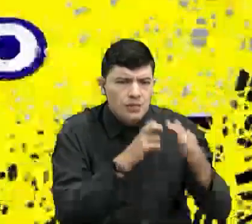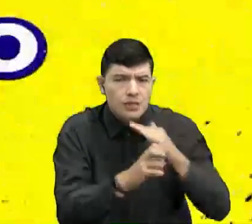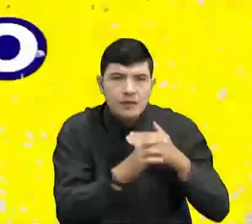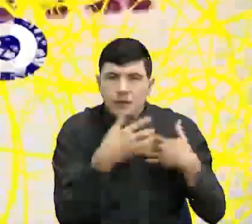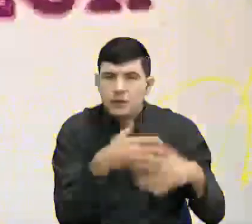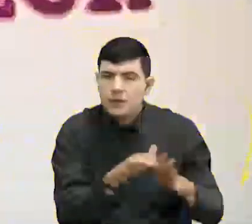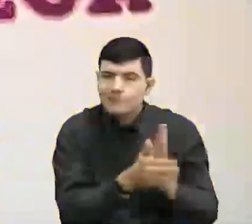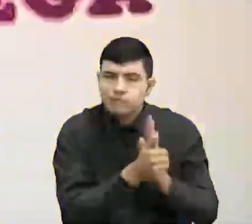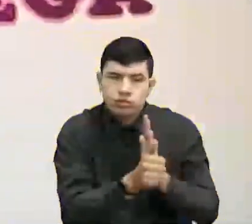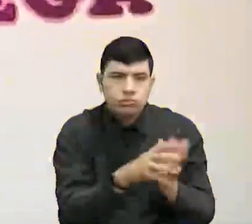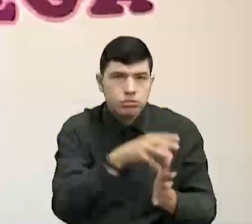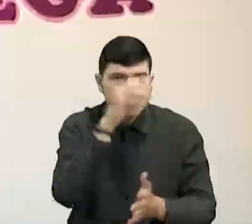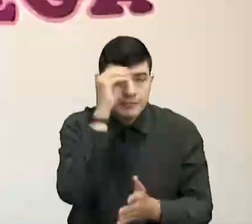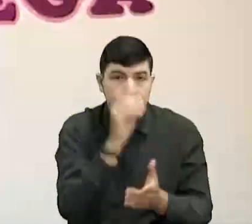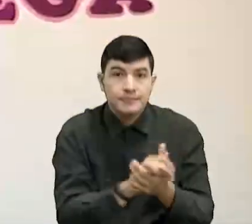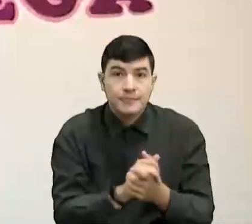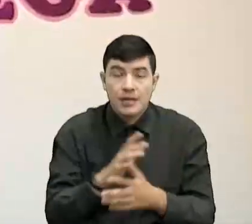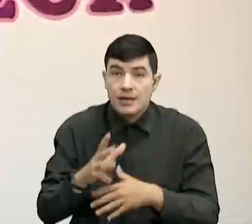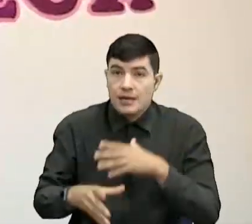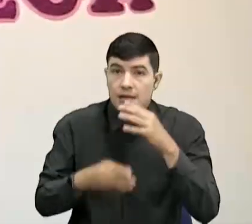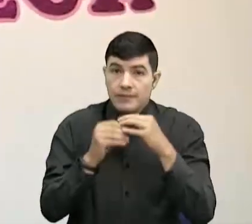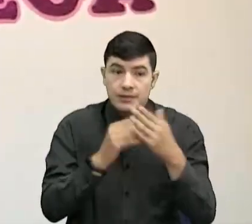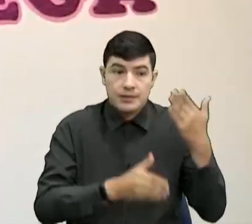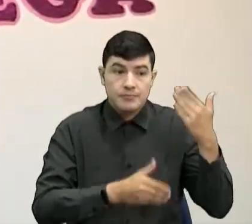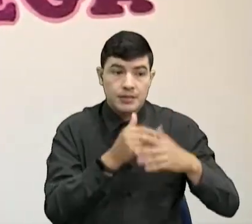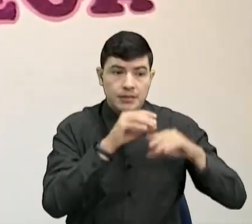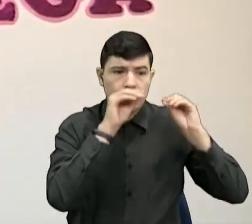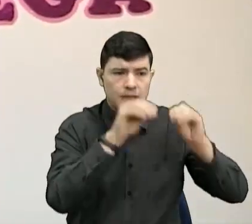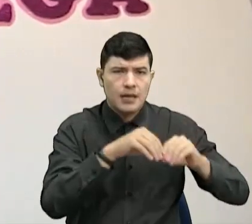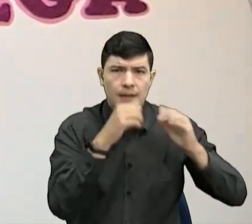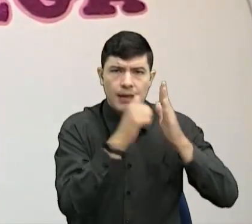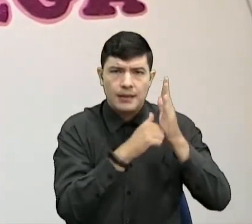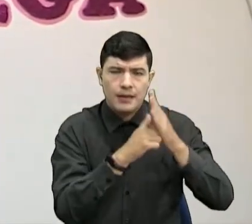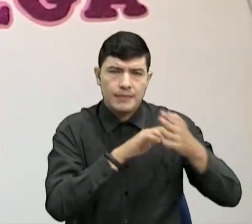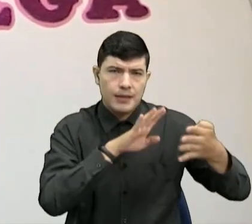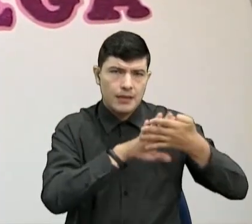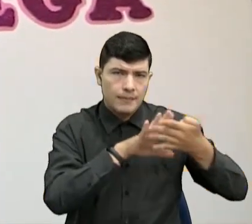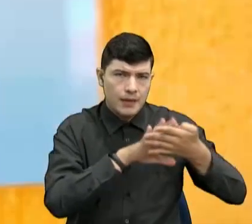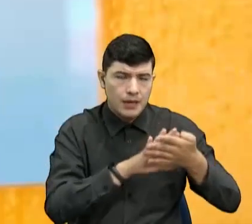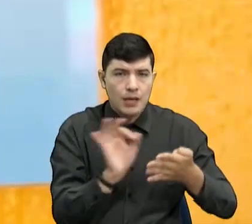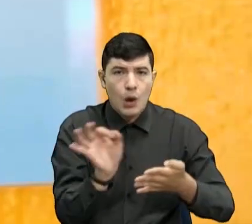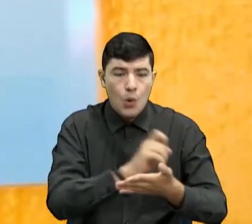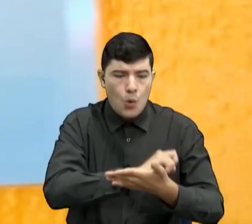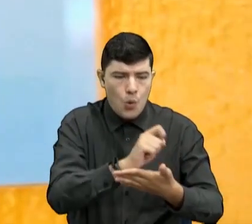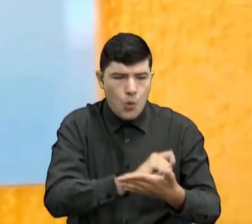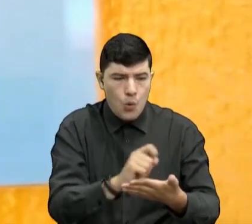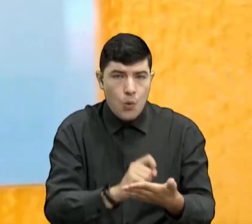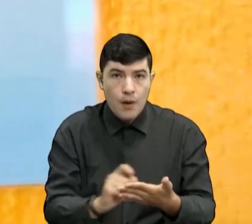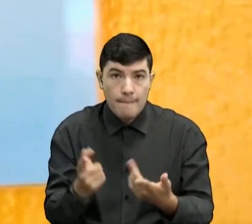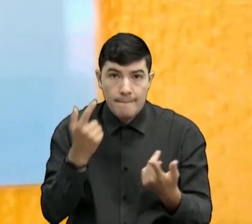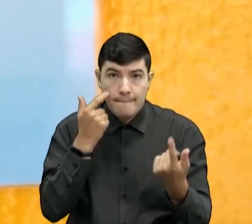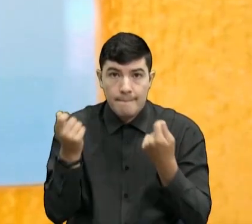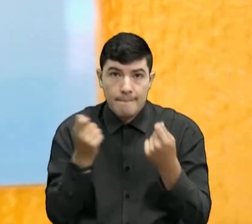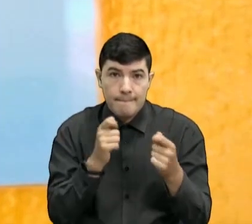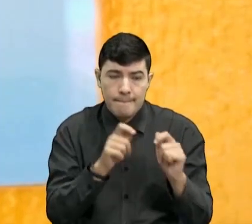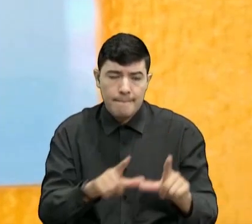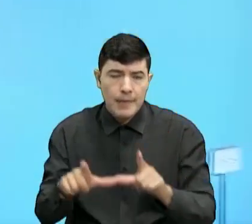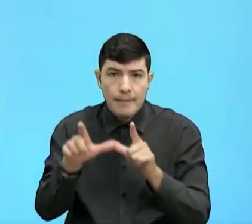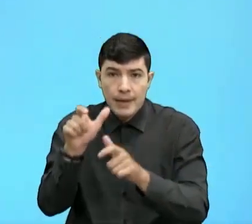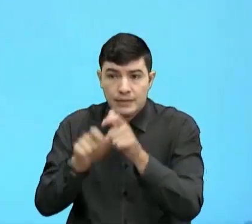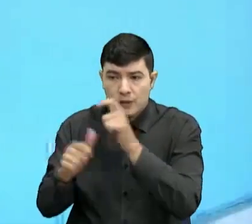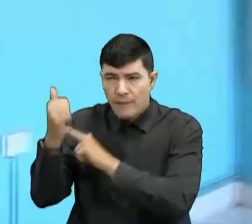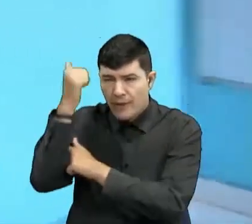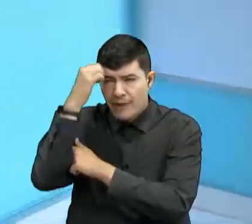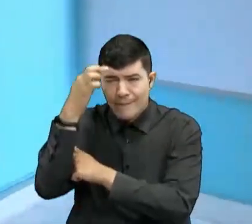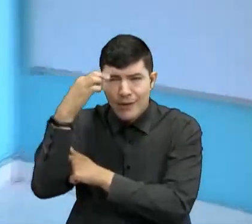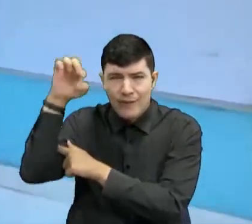propia. Además de iniciar y forjar bases en materias como matemáticas y escritura, manejan licenciados expertos en otras